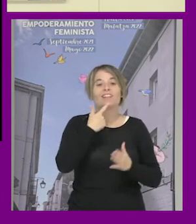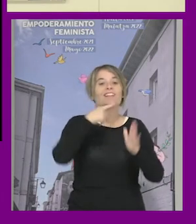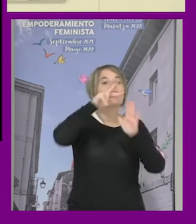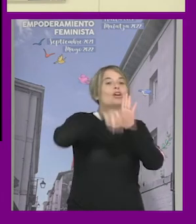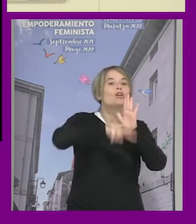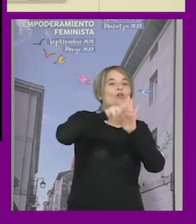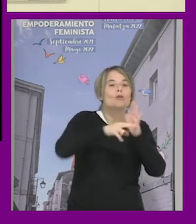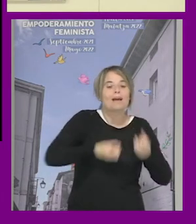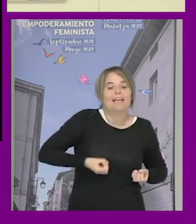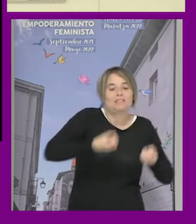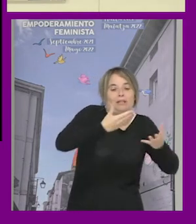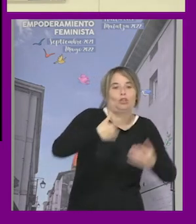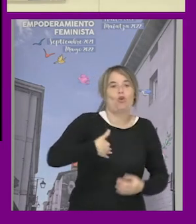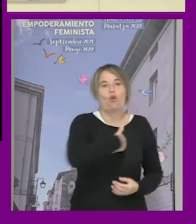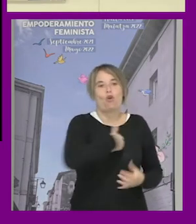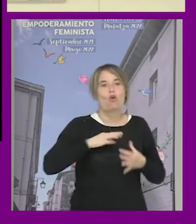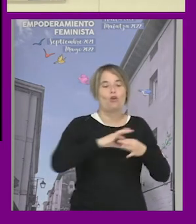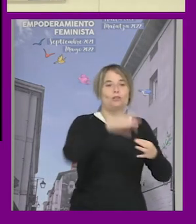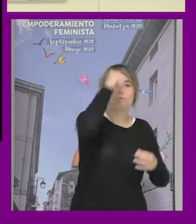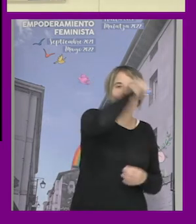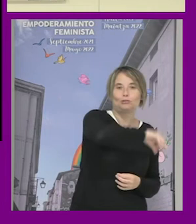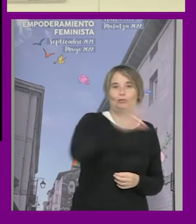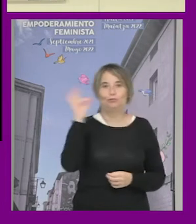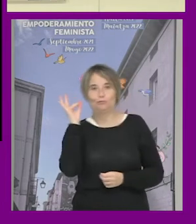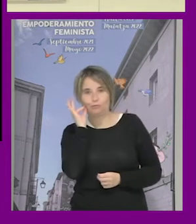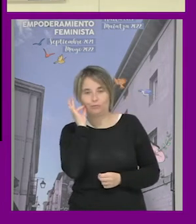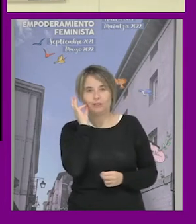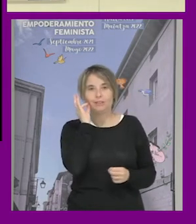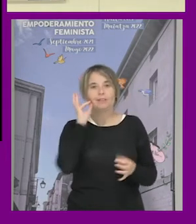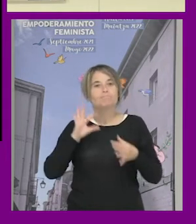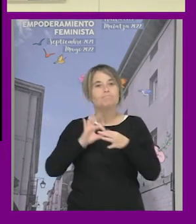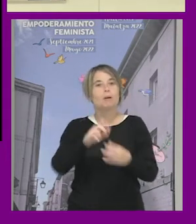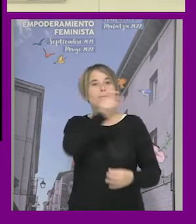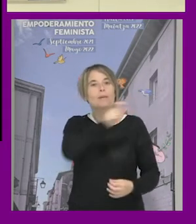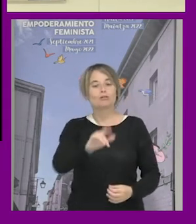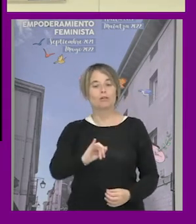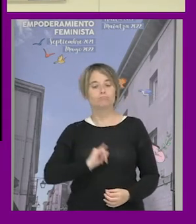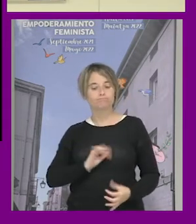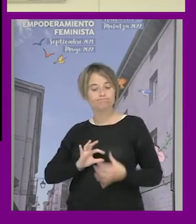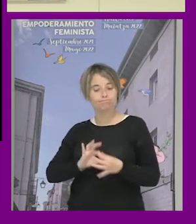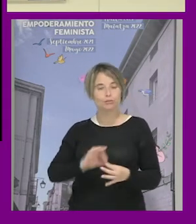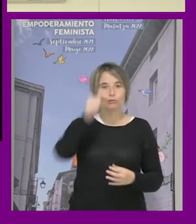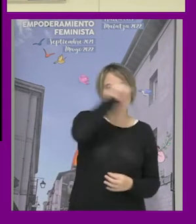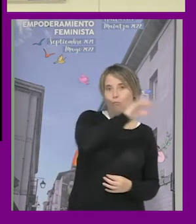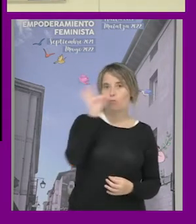de formas de expresión y roles masculinos y femeninos a las personas identificadas como mujeres y como hombres